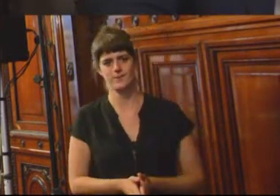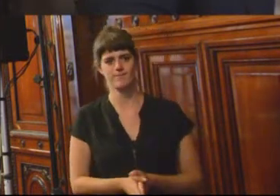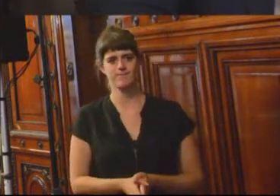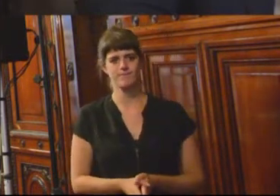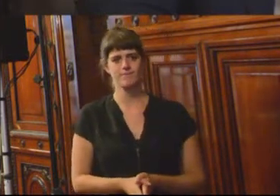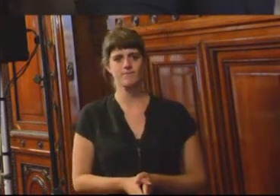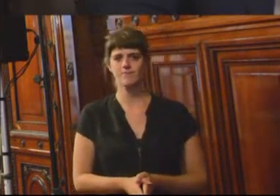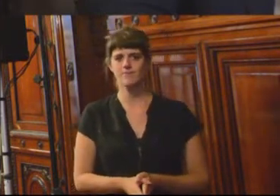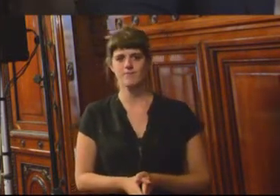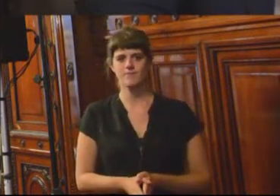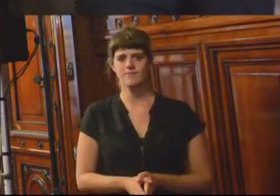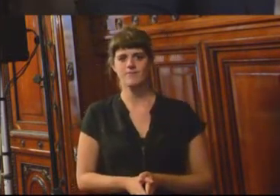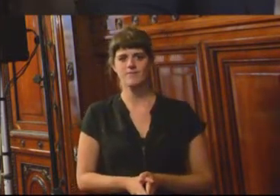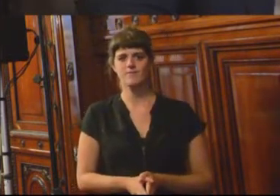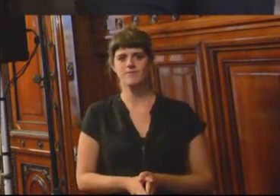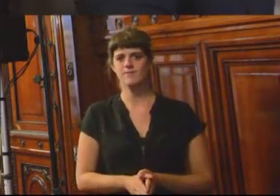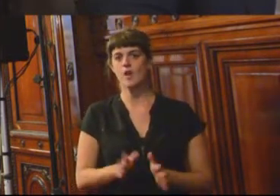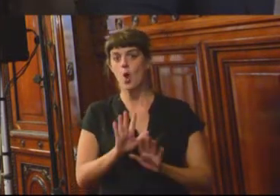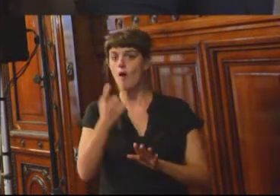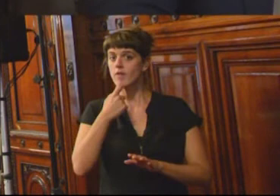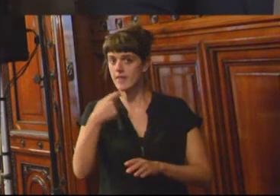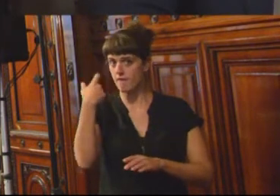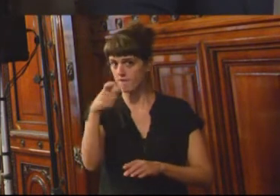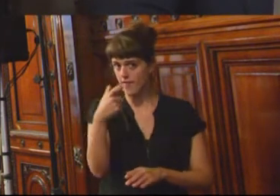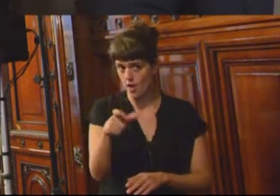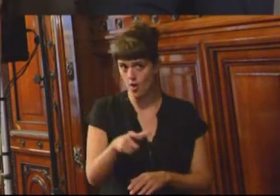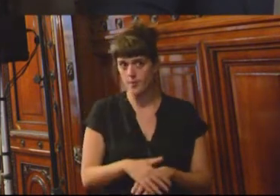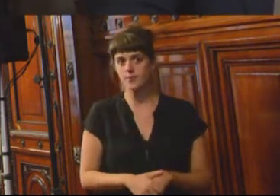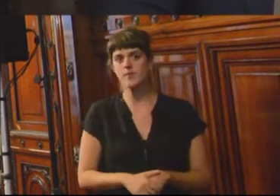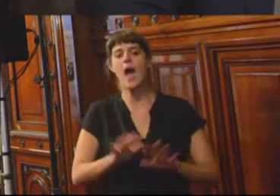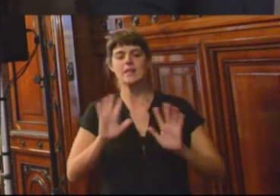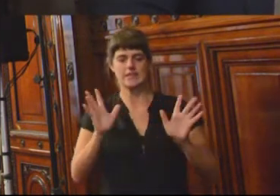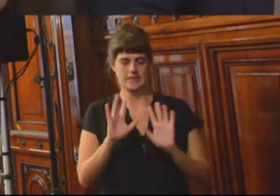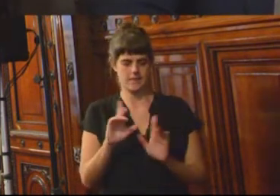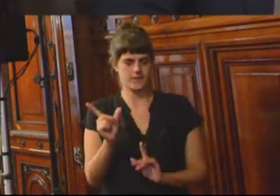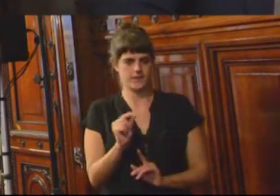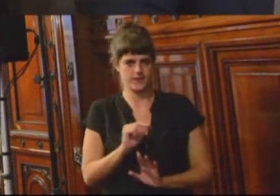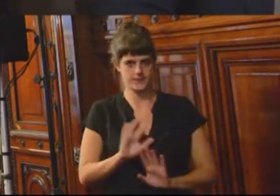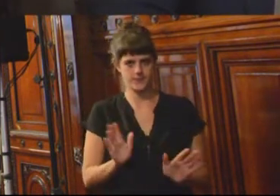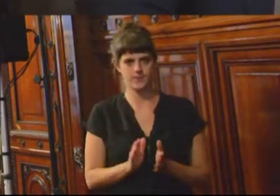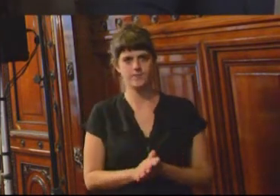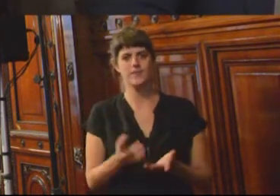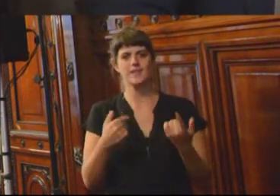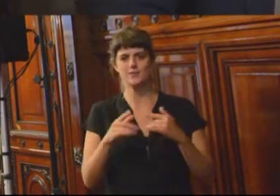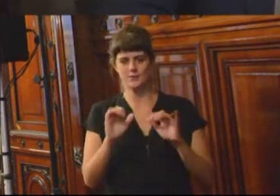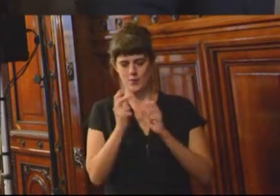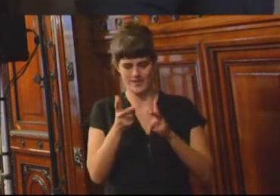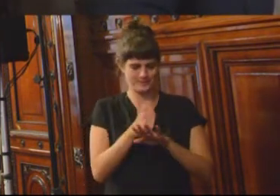No, es para toda la intervención y falta el video. No, es verdad, es verdad. Entonces retiro lo que dije.